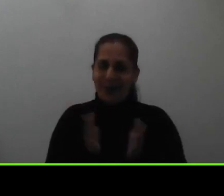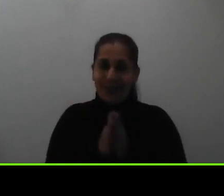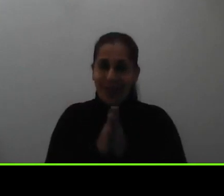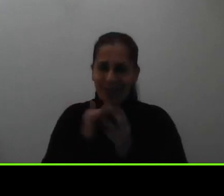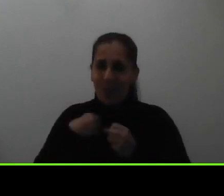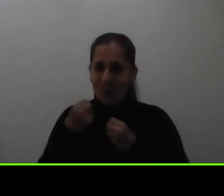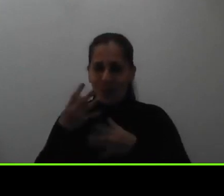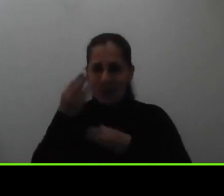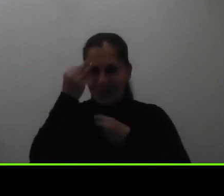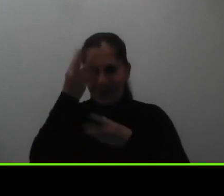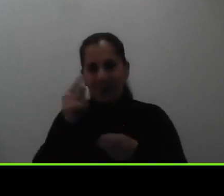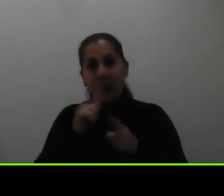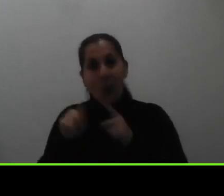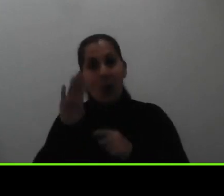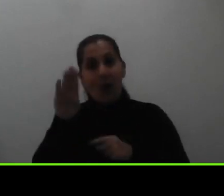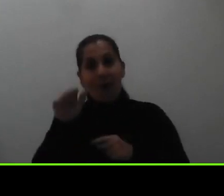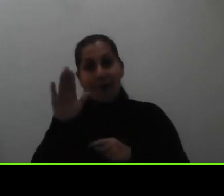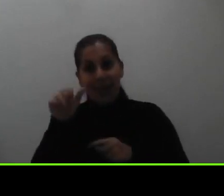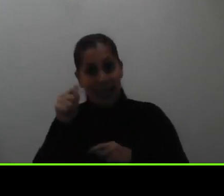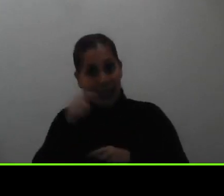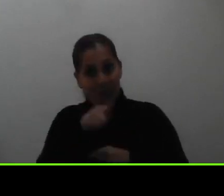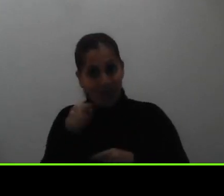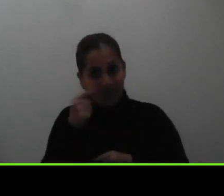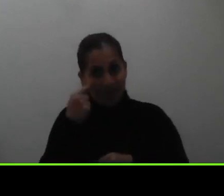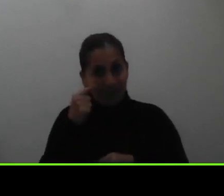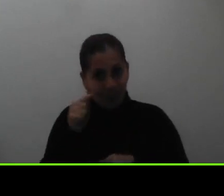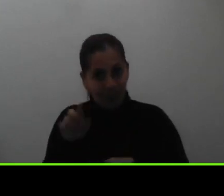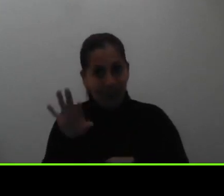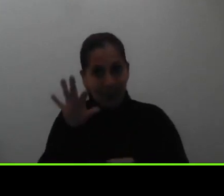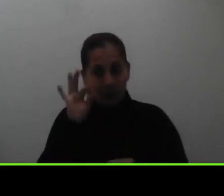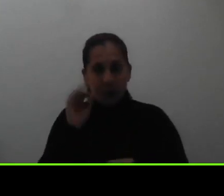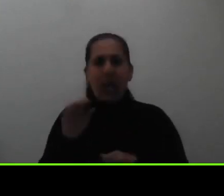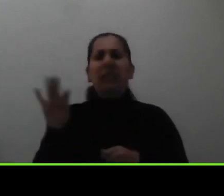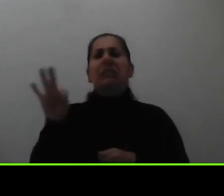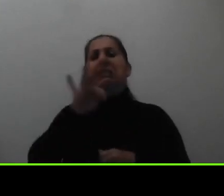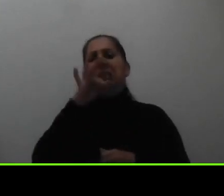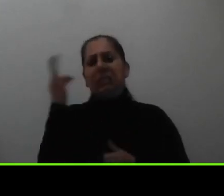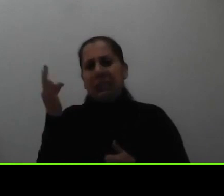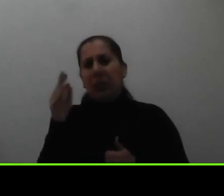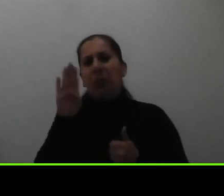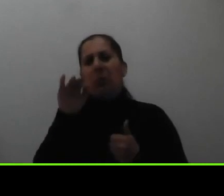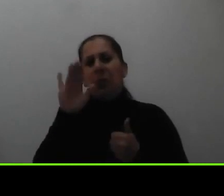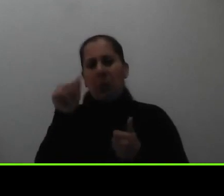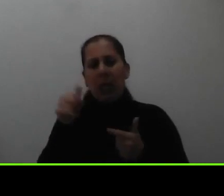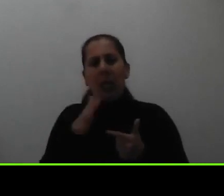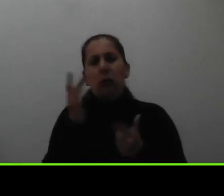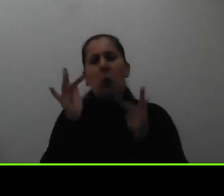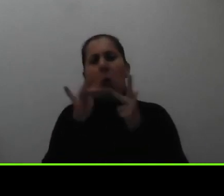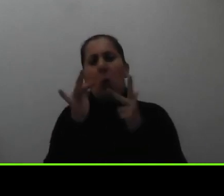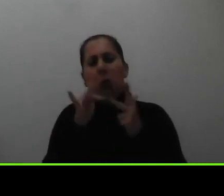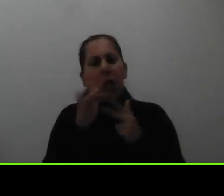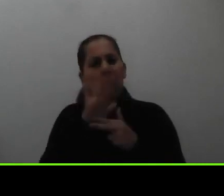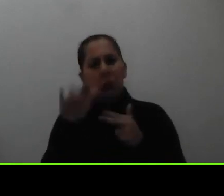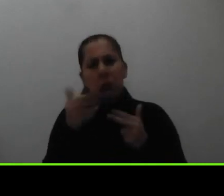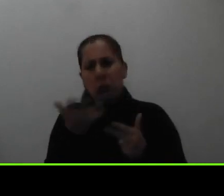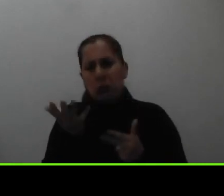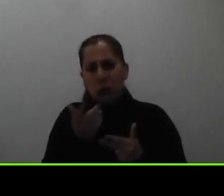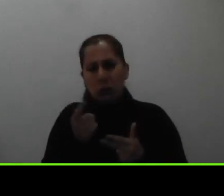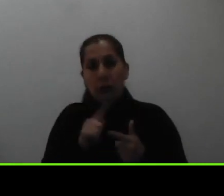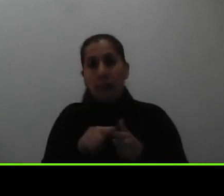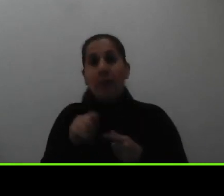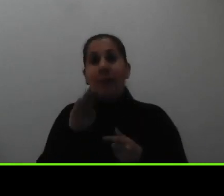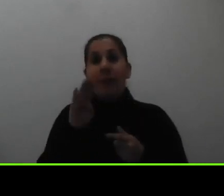pero en la sección de becas se van a encontrar los tipos de becas los datos de contacto nosotros y en beca socioeconómica